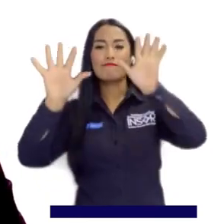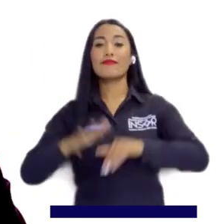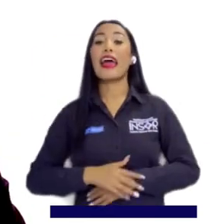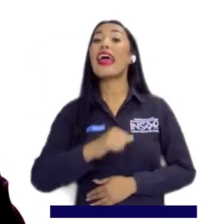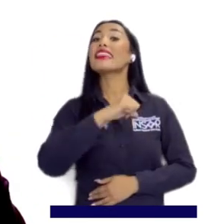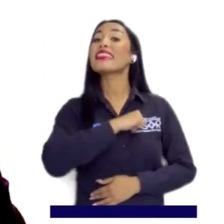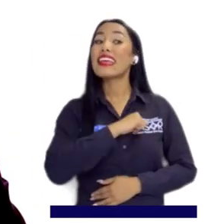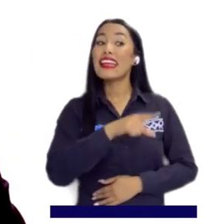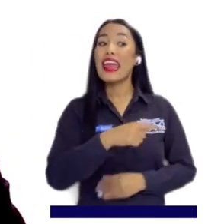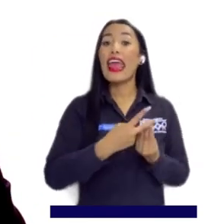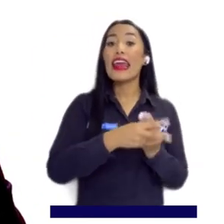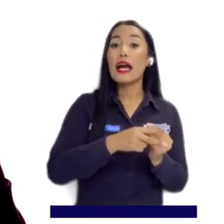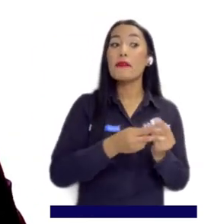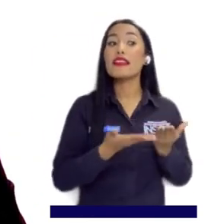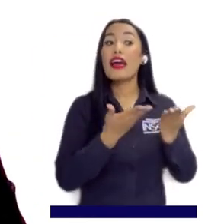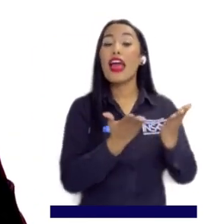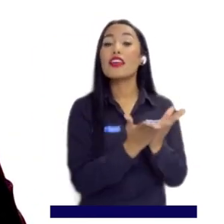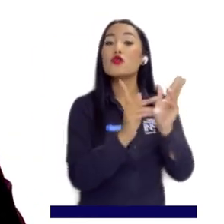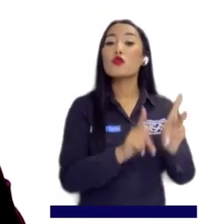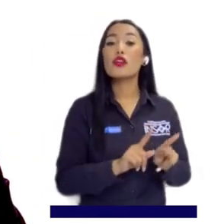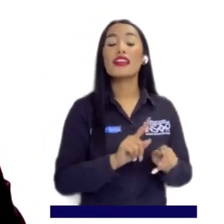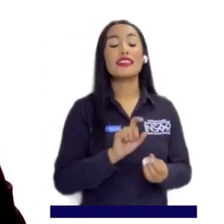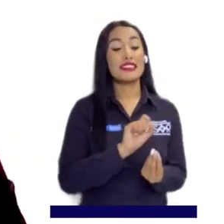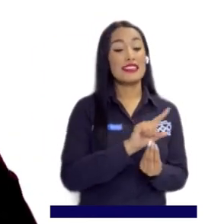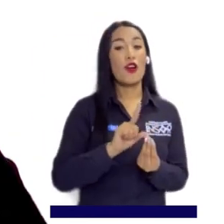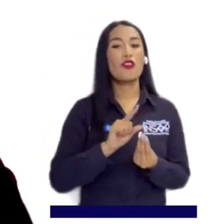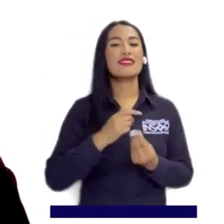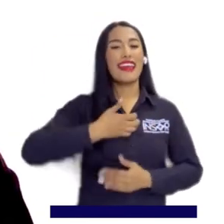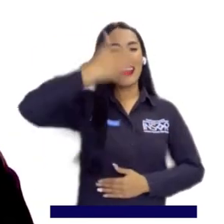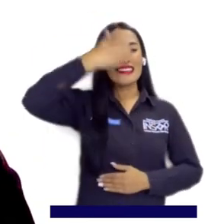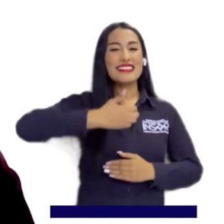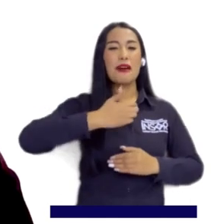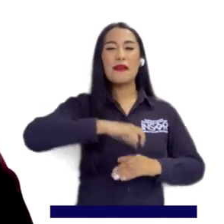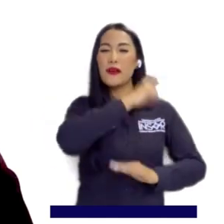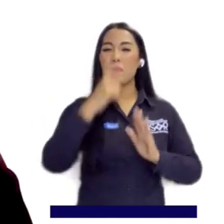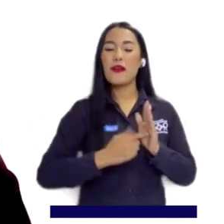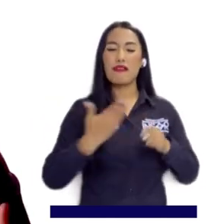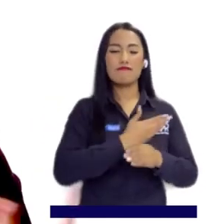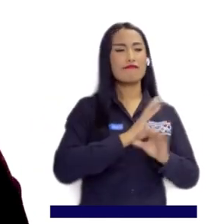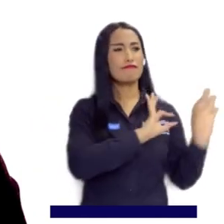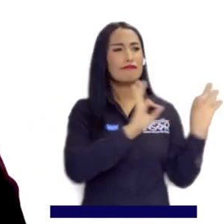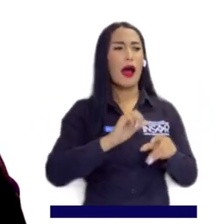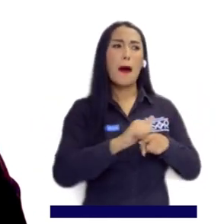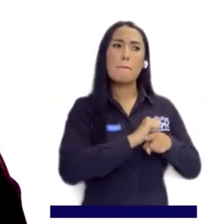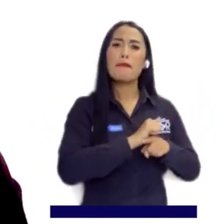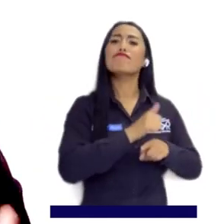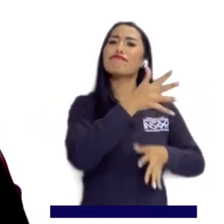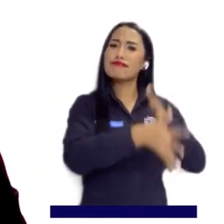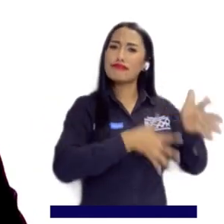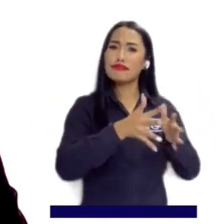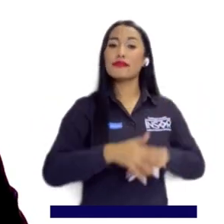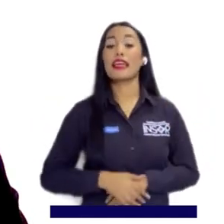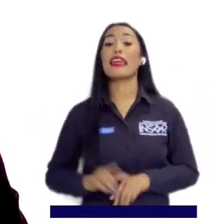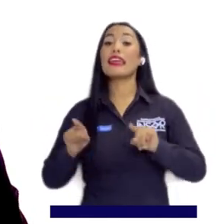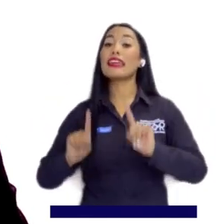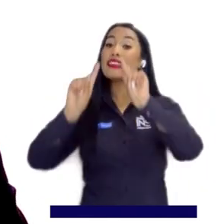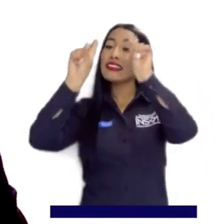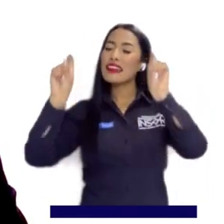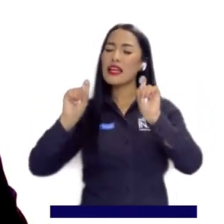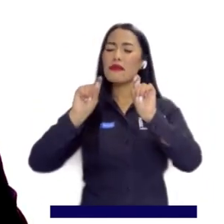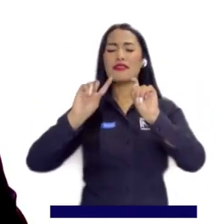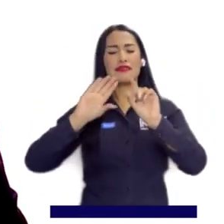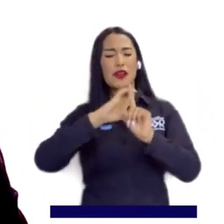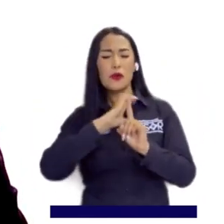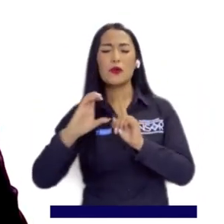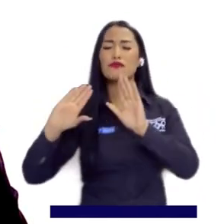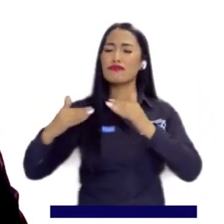herramientas que permiten a los estudiantes sordos preparar sus pruebas a saber enteramente en lengua de señas y documentos literarios que permiten acercar a los